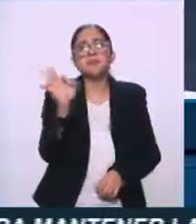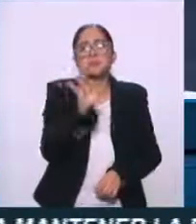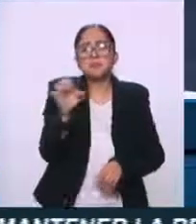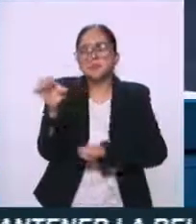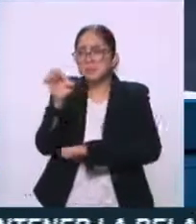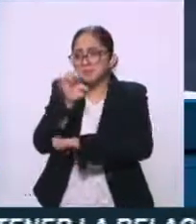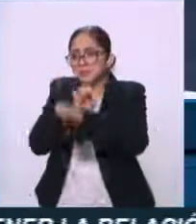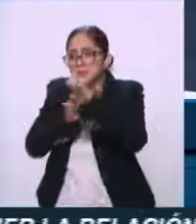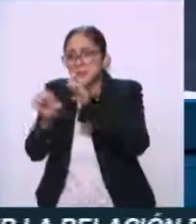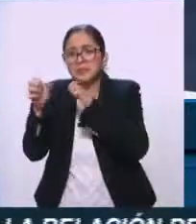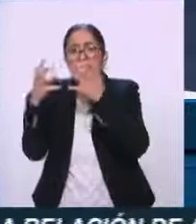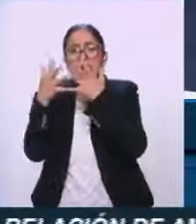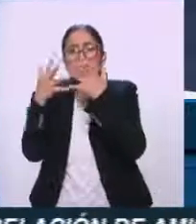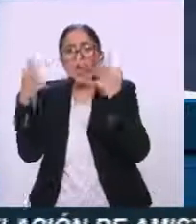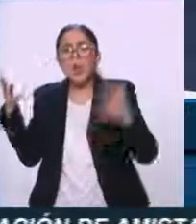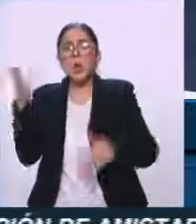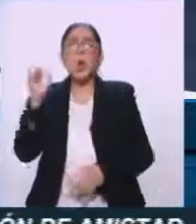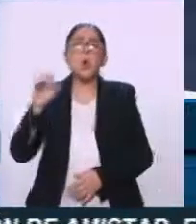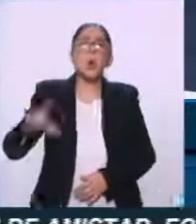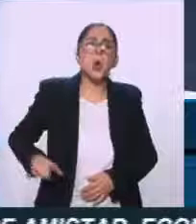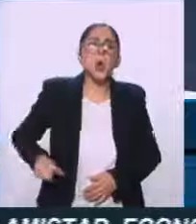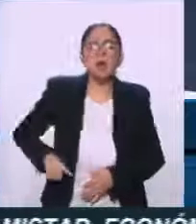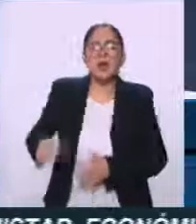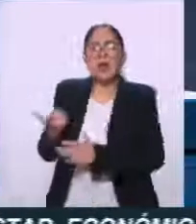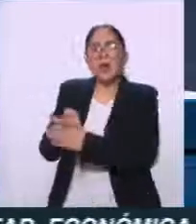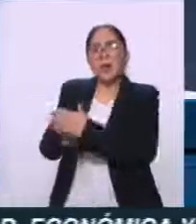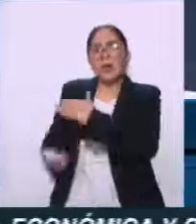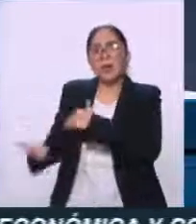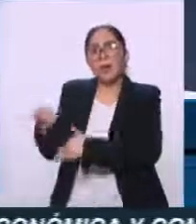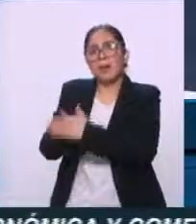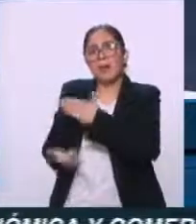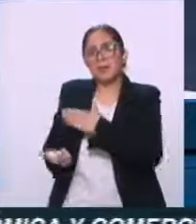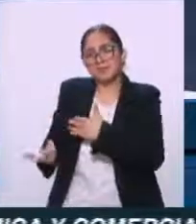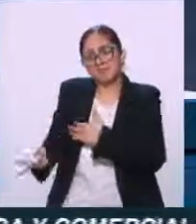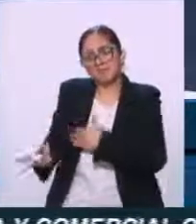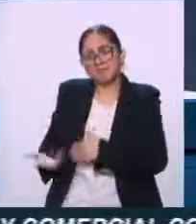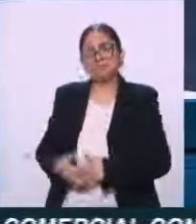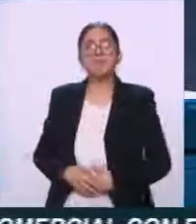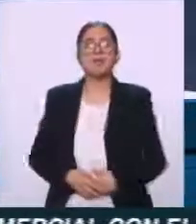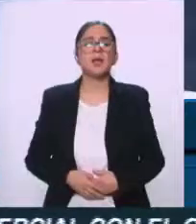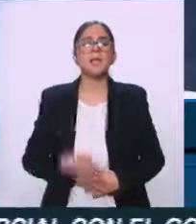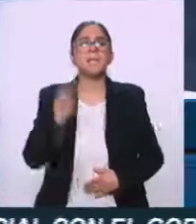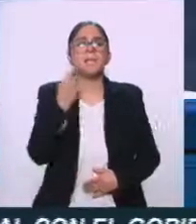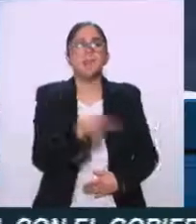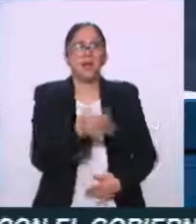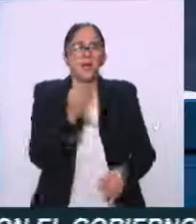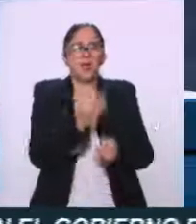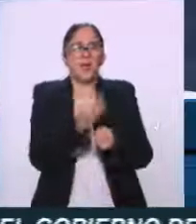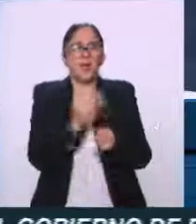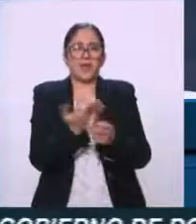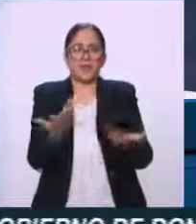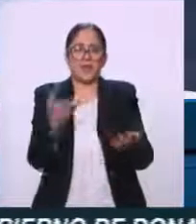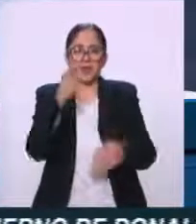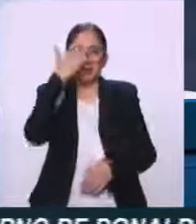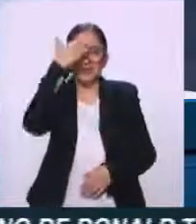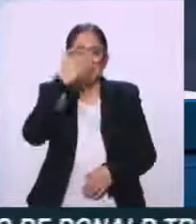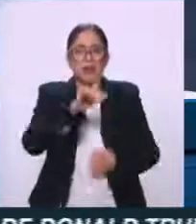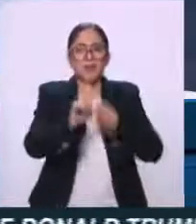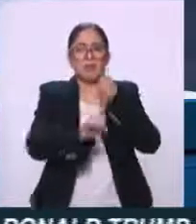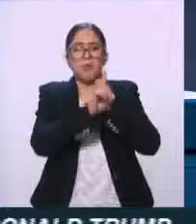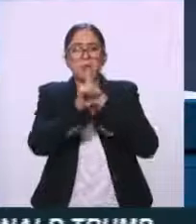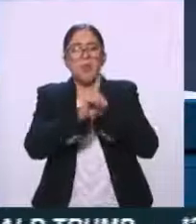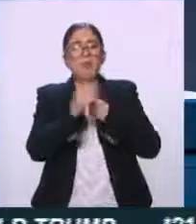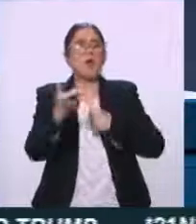podría financiar algo así. Y justo en estos momentos, ¿no, Alberto? En los de Iberdrola y todo el asunto con los energéticos y una empresa